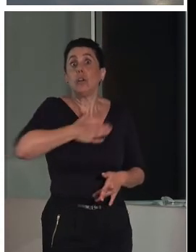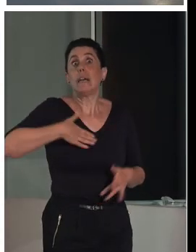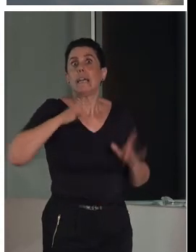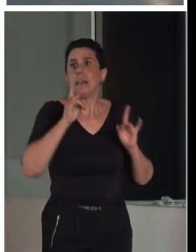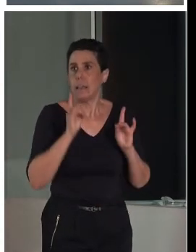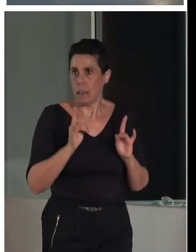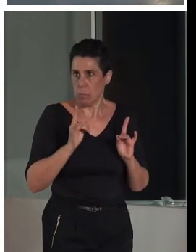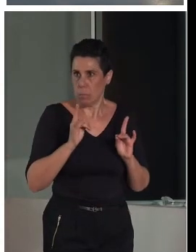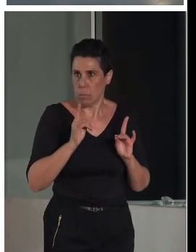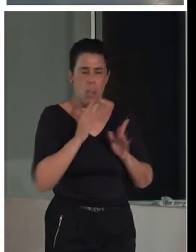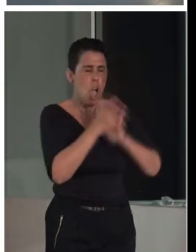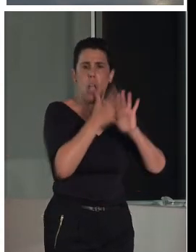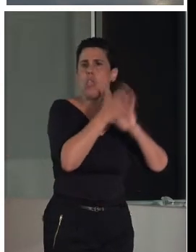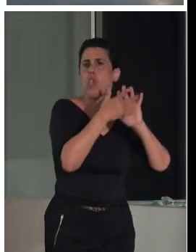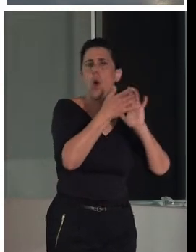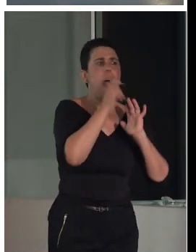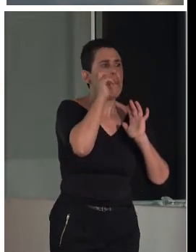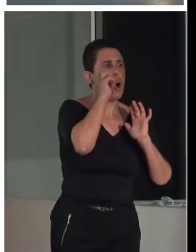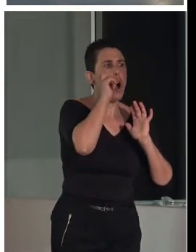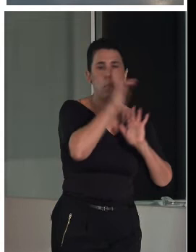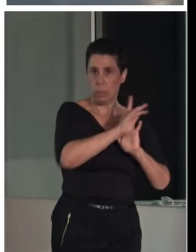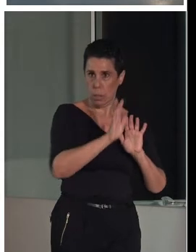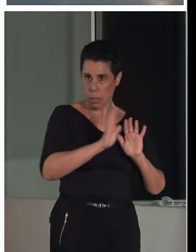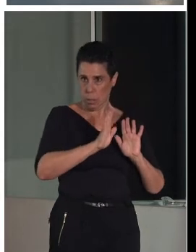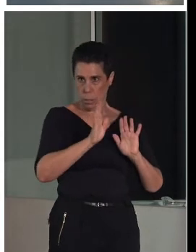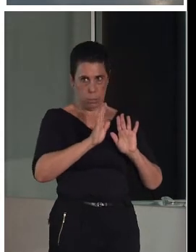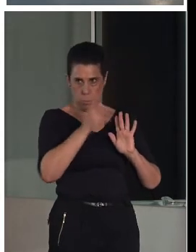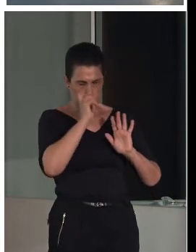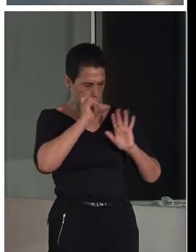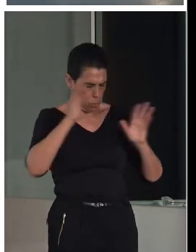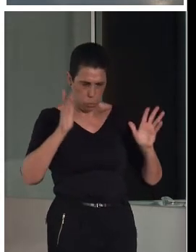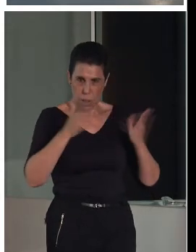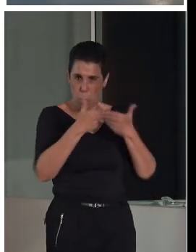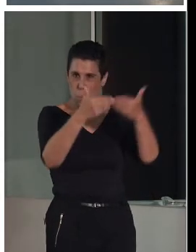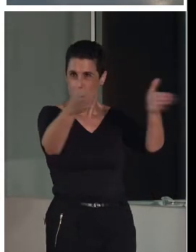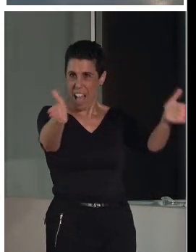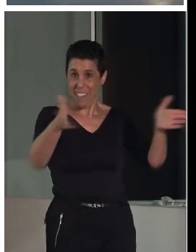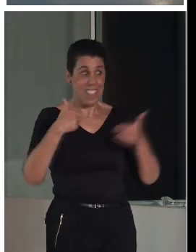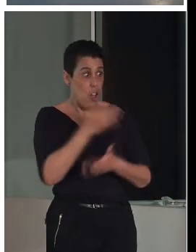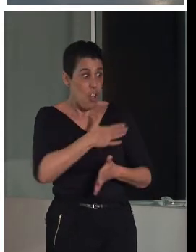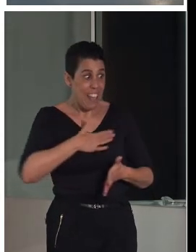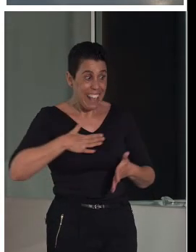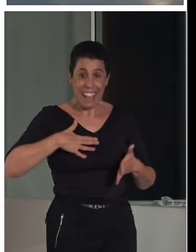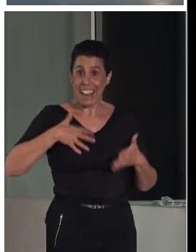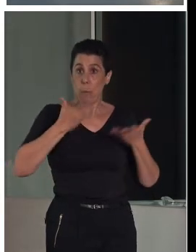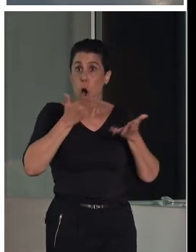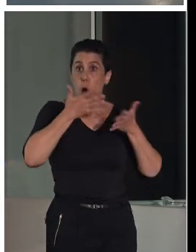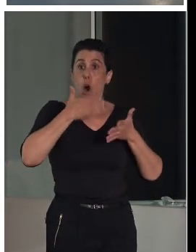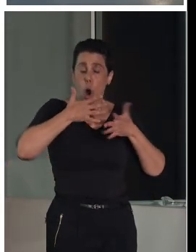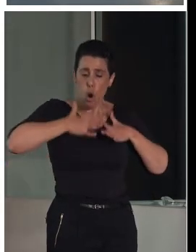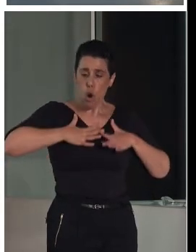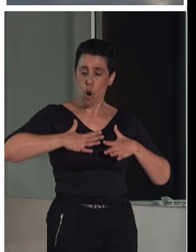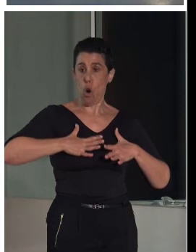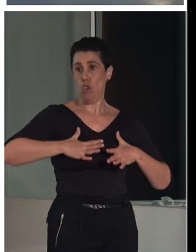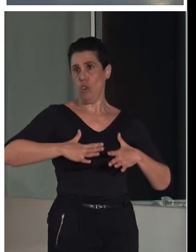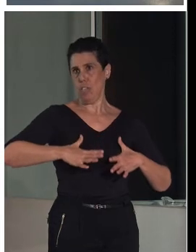turismo, estoy hablando en un espectro mucho más amplio. Que el conocimiento sea total y universal,